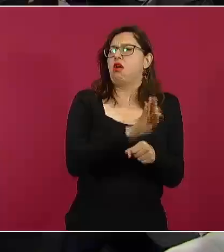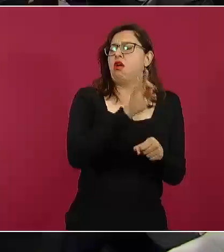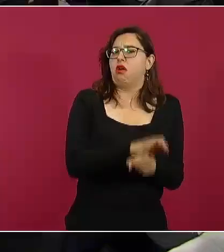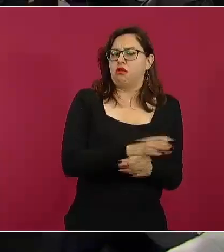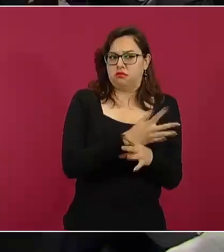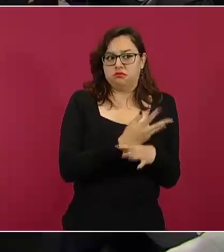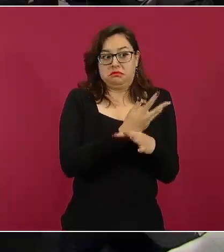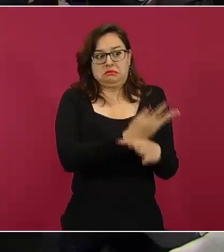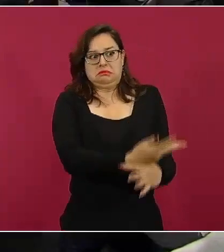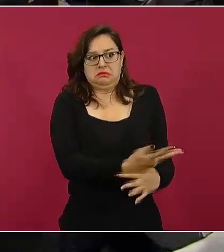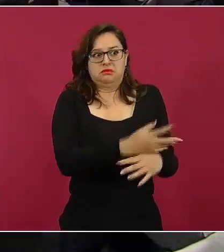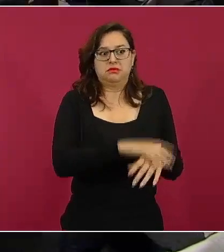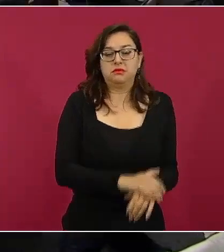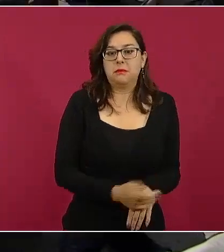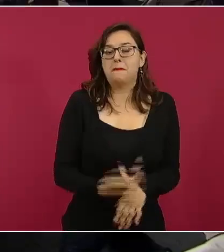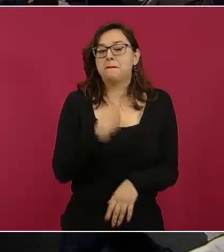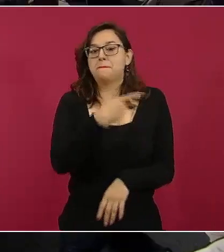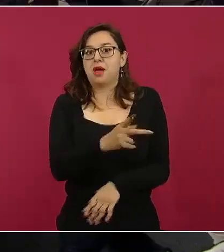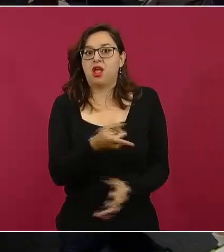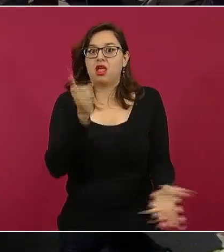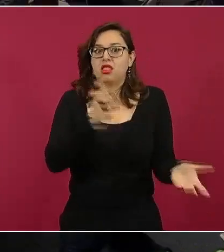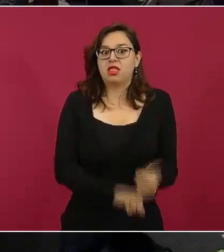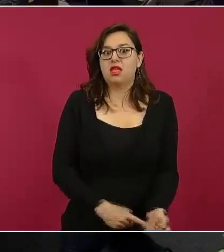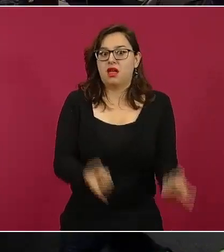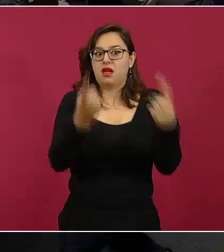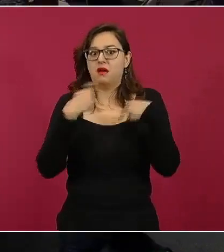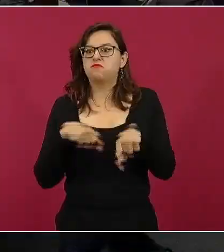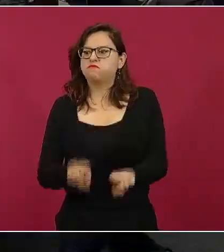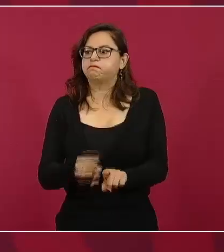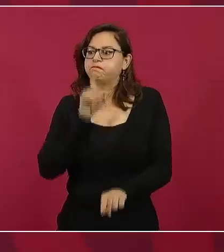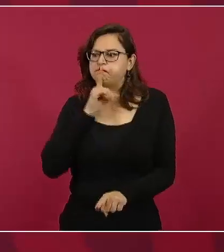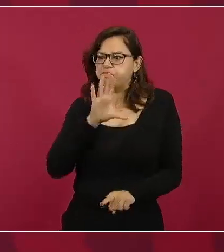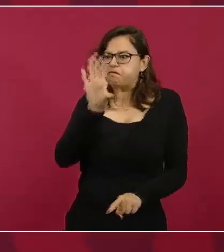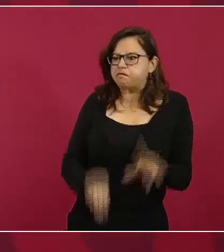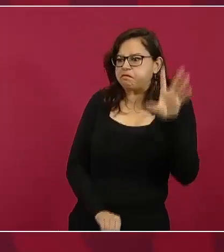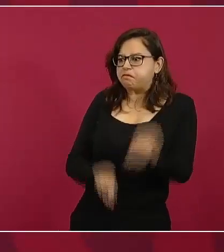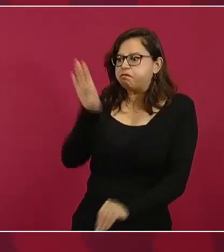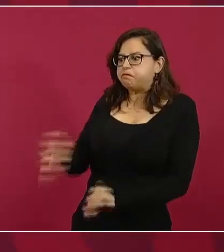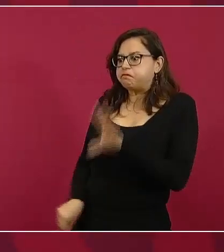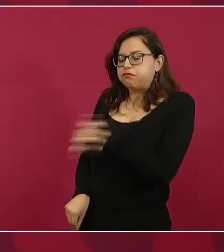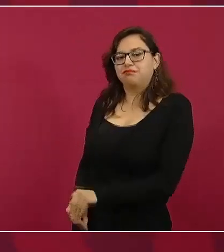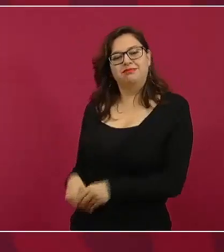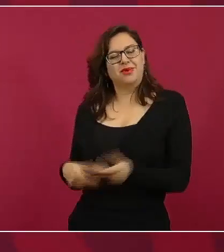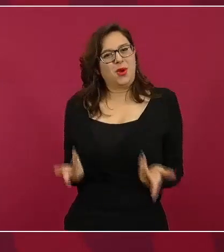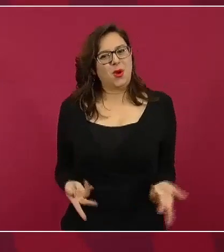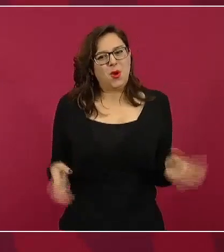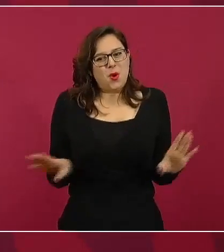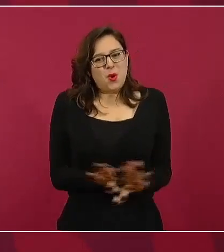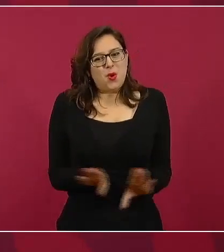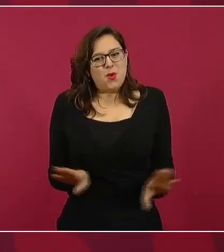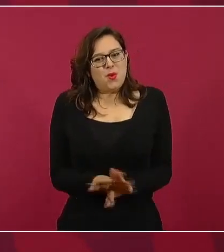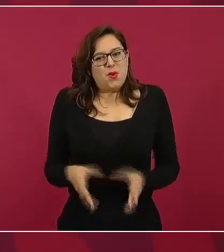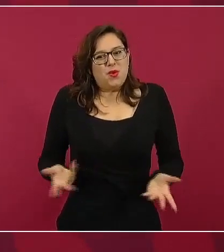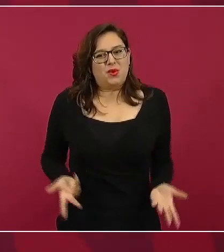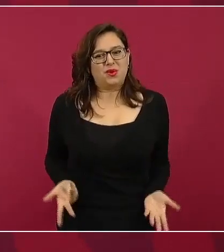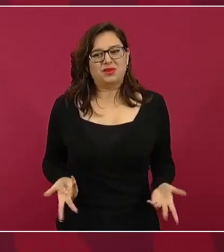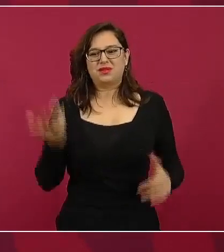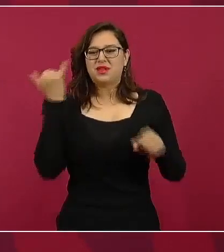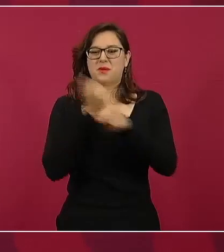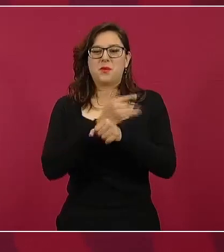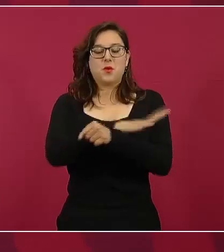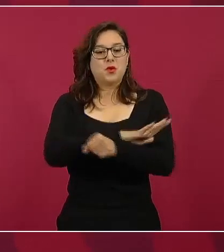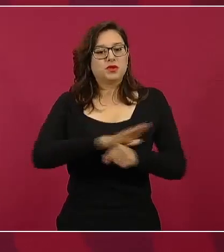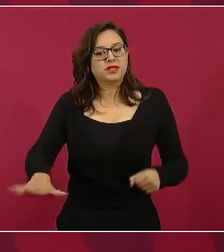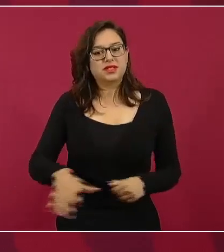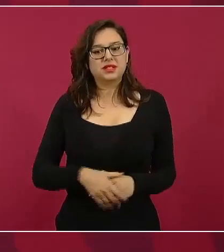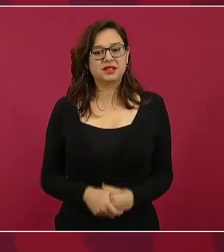limitando la libertad de expresión. Que se acuerden del